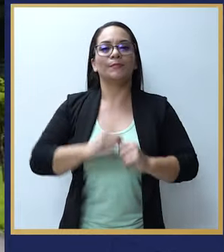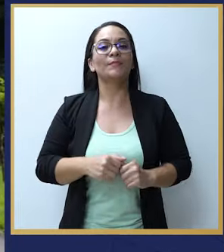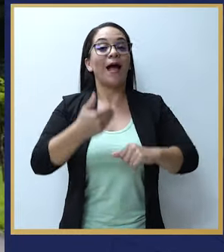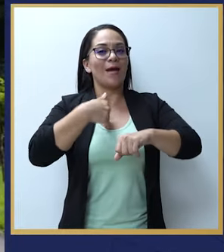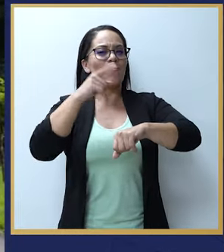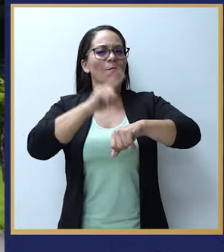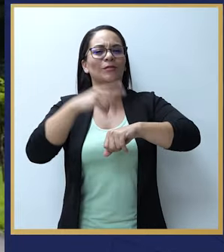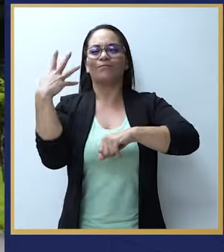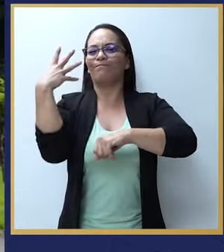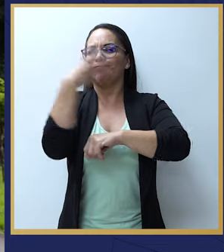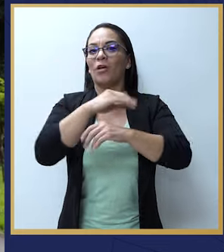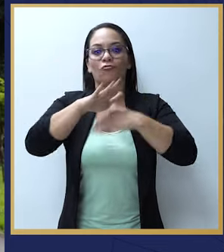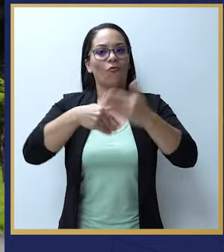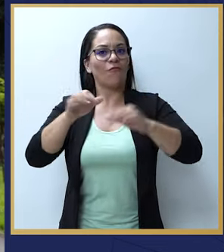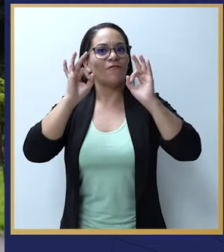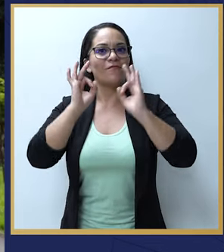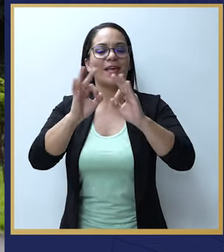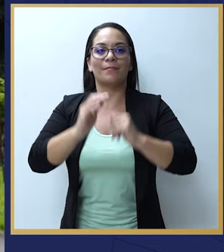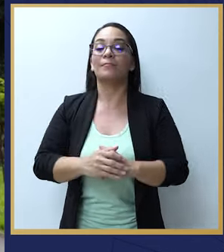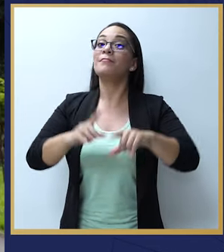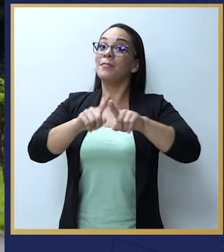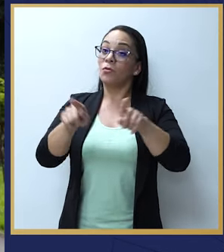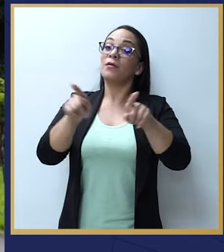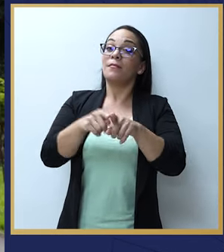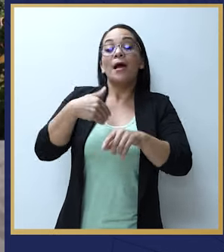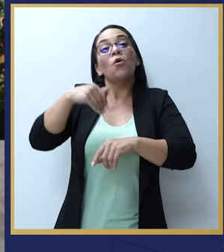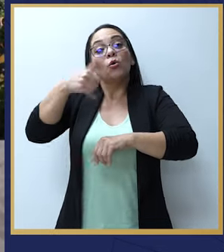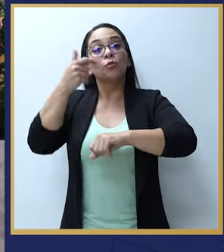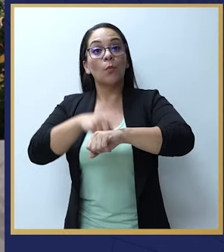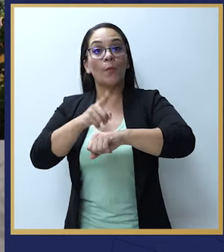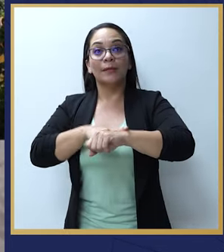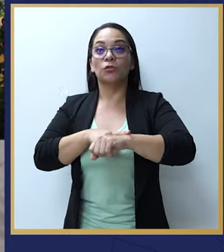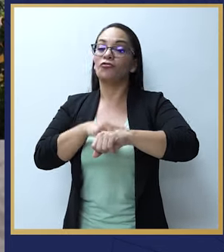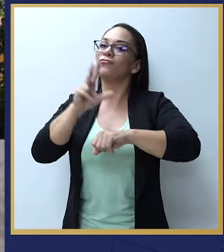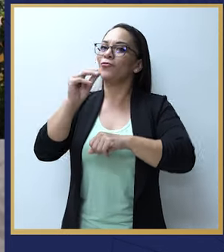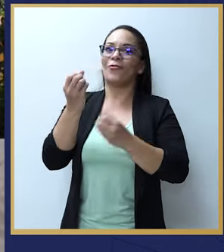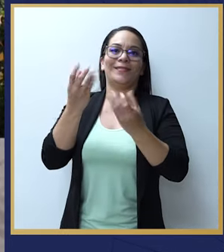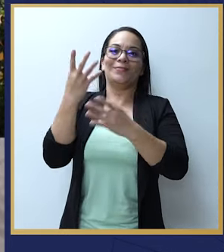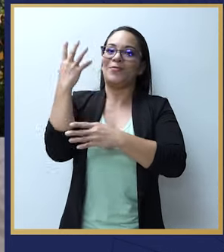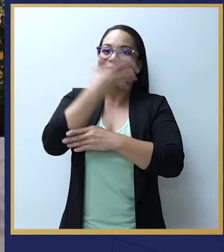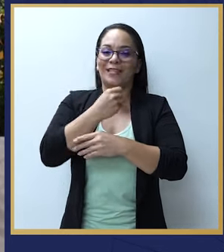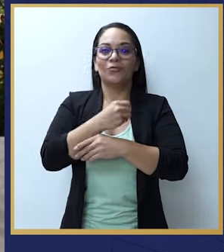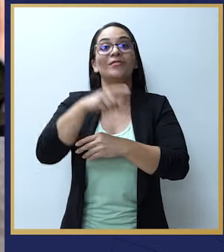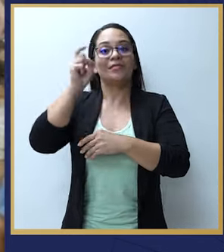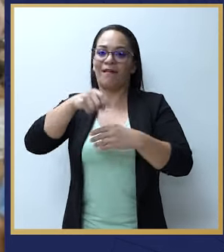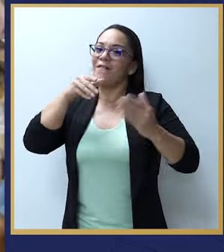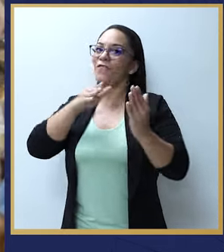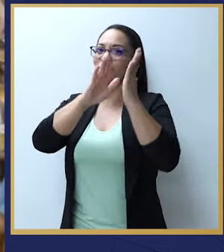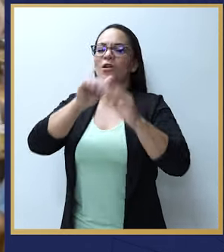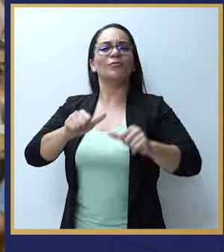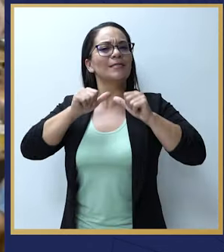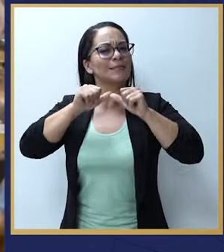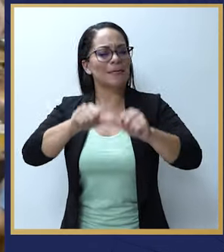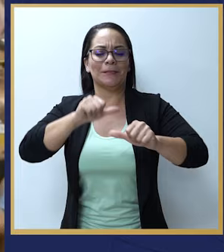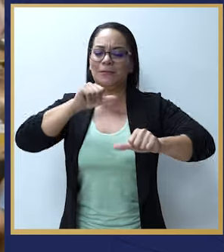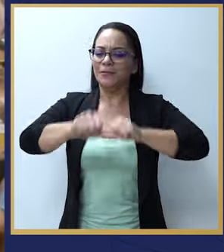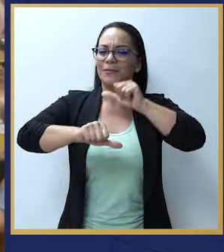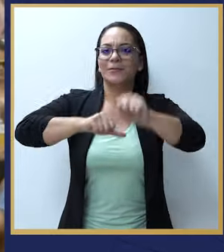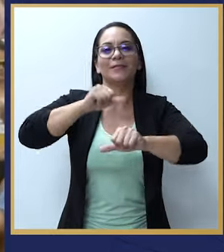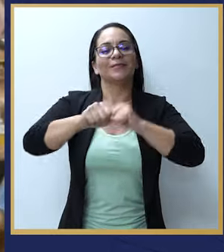Hay momentos donde son muy bonitos, donde todo sale muy bien, pero también hay otros donde no son tan bonitos y hay que afrontarlos y seguir